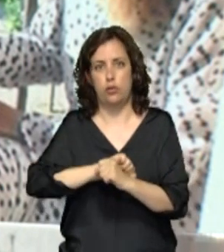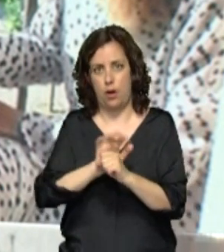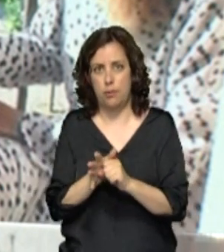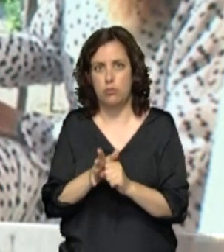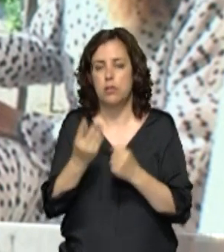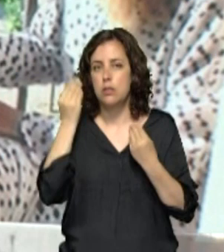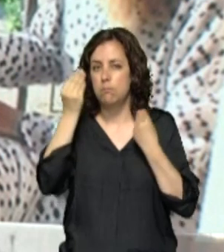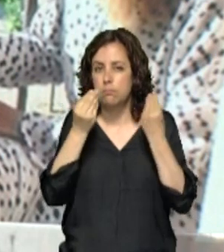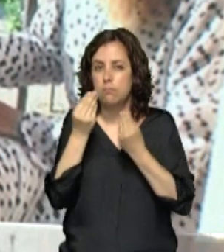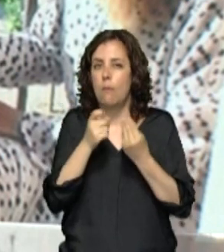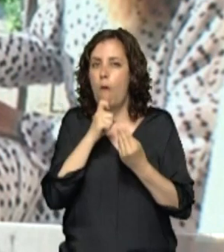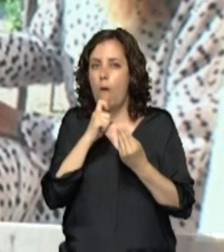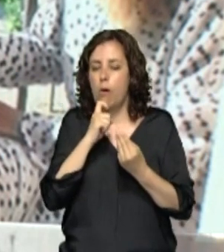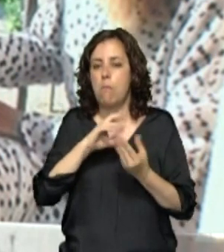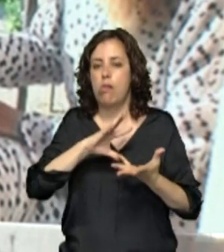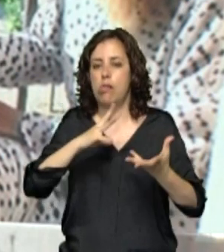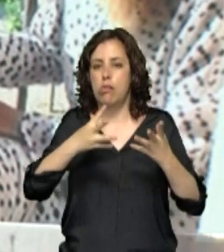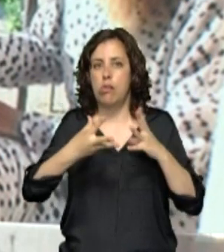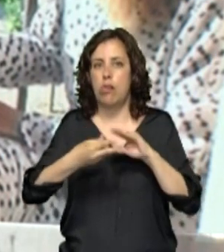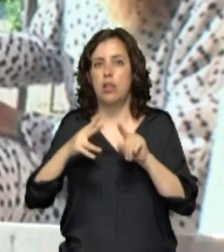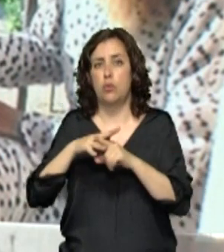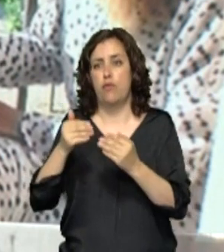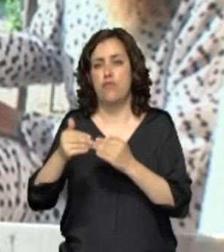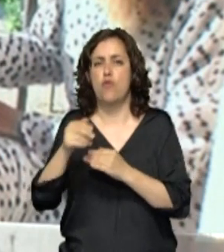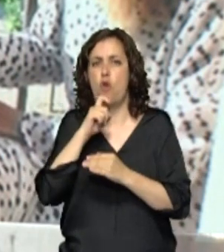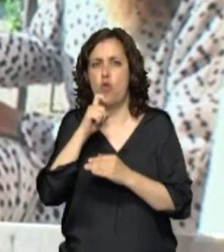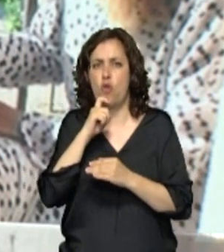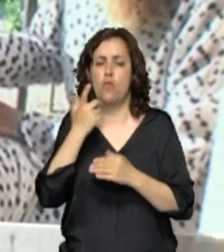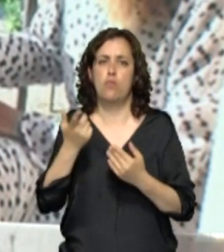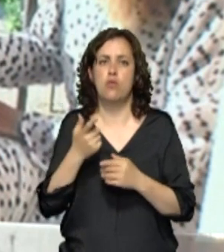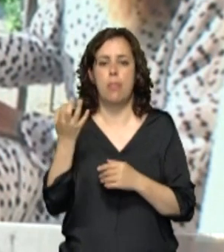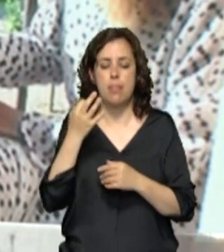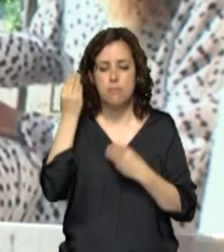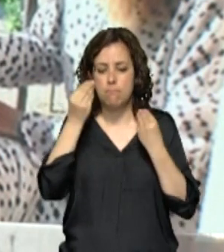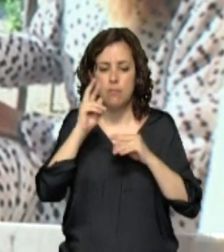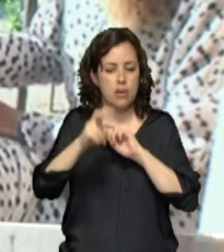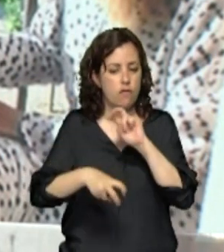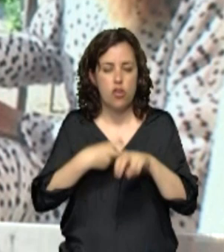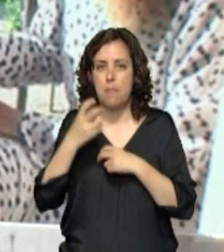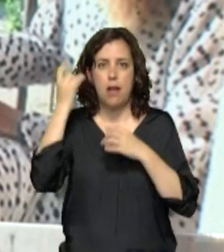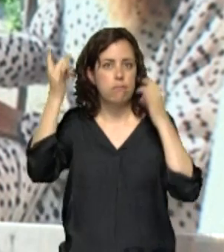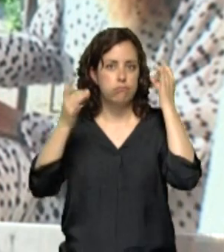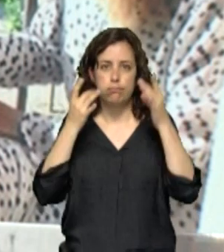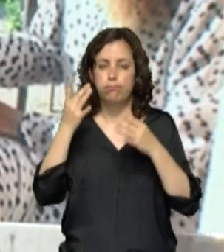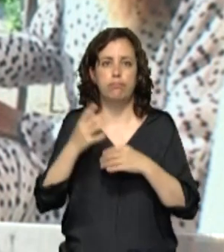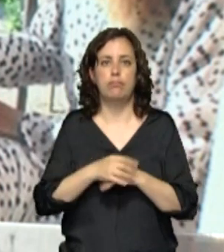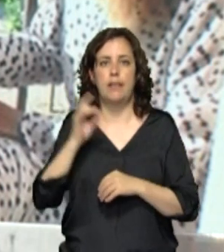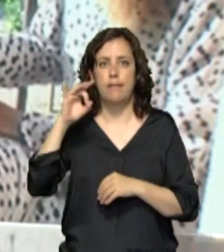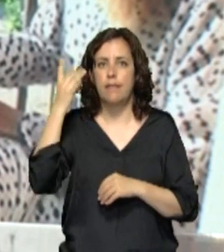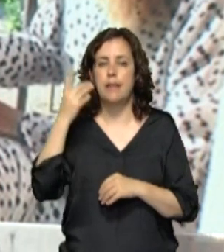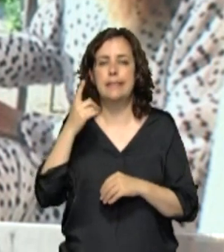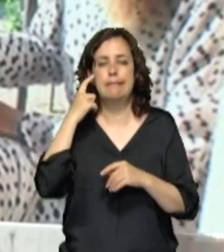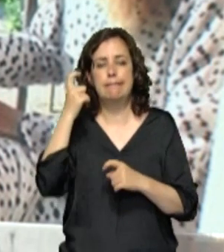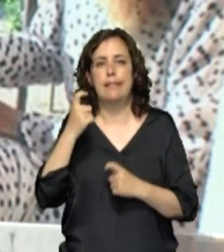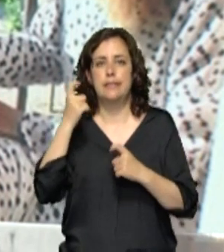pensar en cómo adaptarse a esta nueva situación. Toca reinventarse ante la necesidad, creatividad para recuperarse en la medida de lo